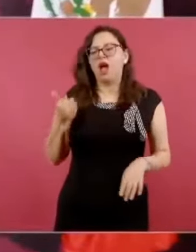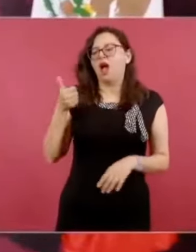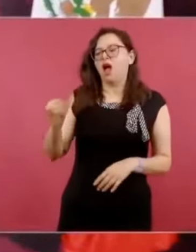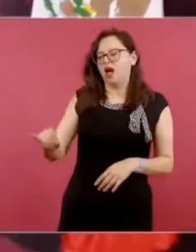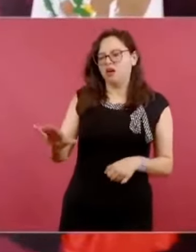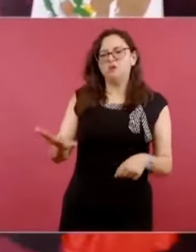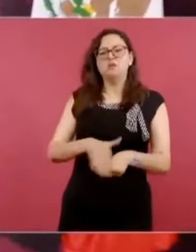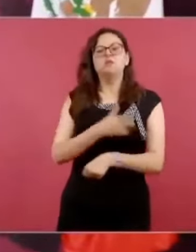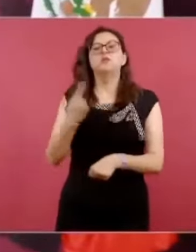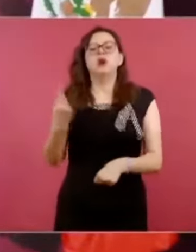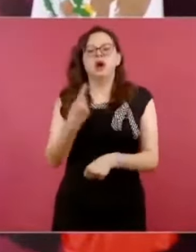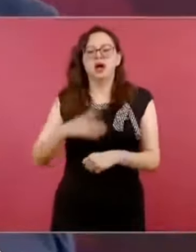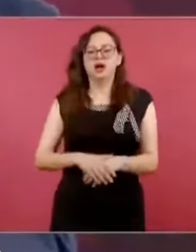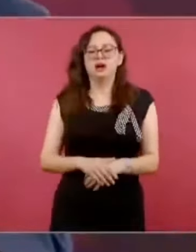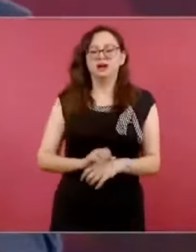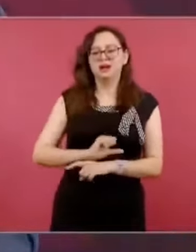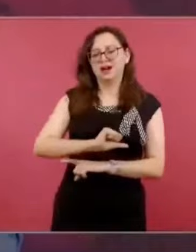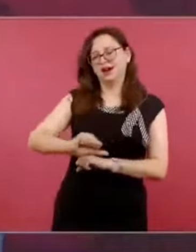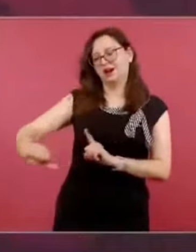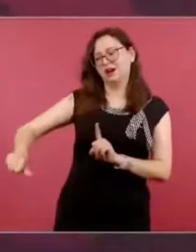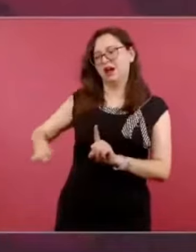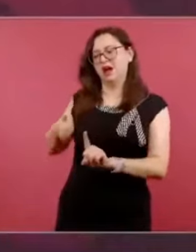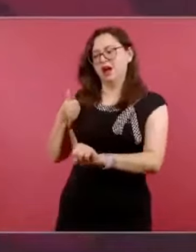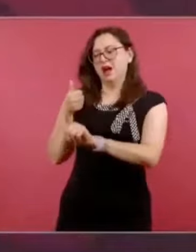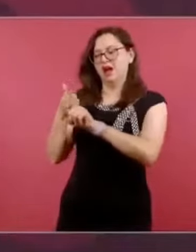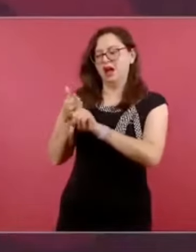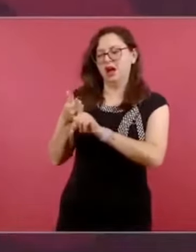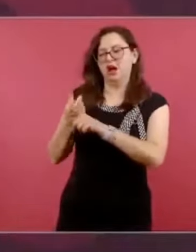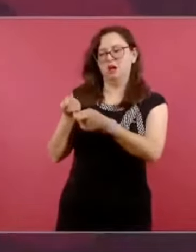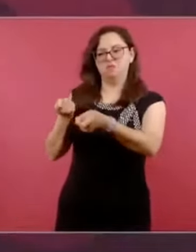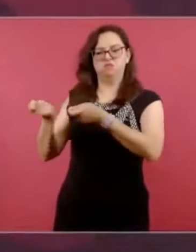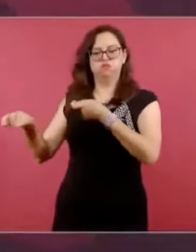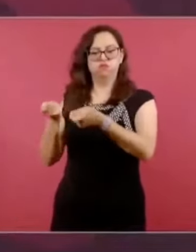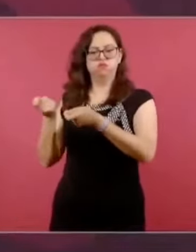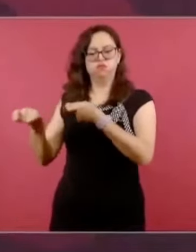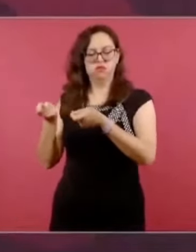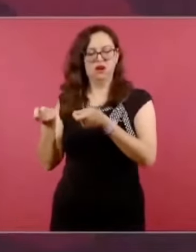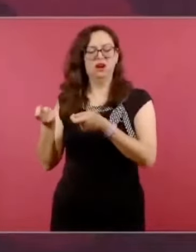Claudio X. González, su despacho.